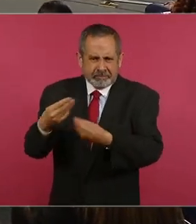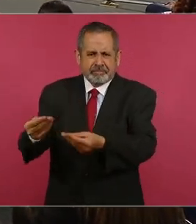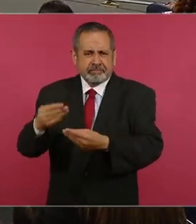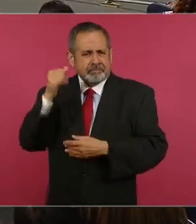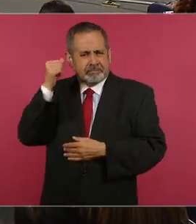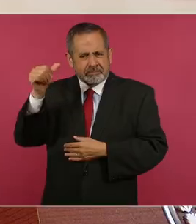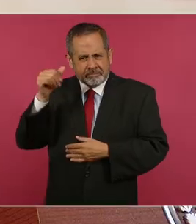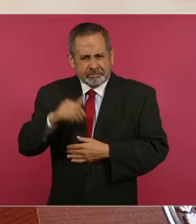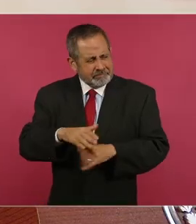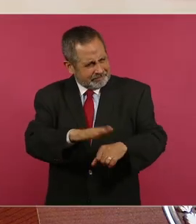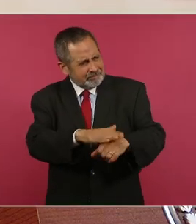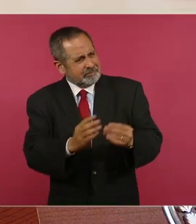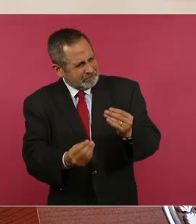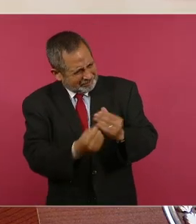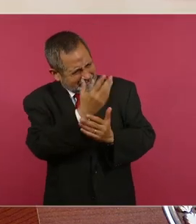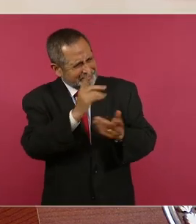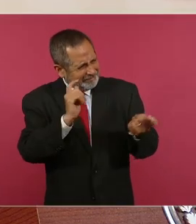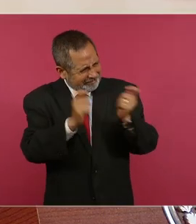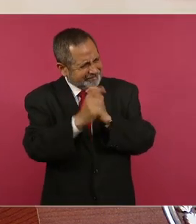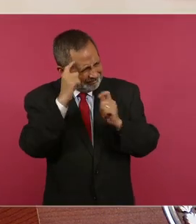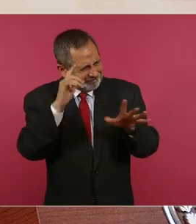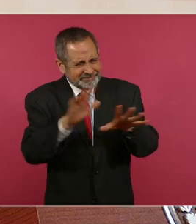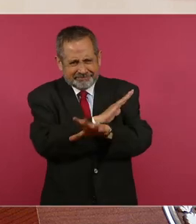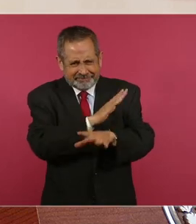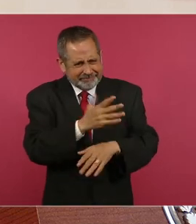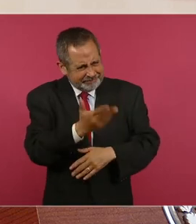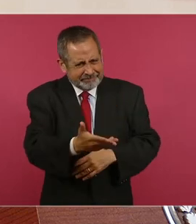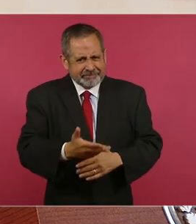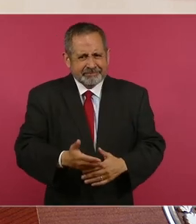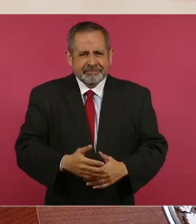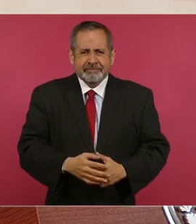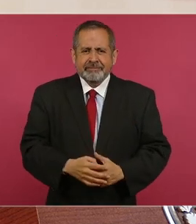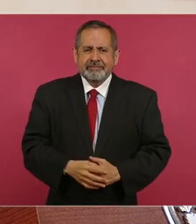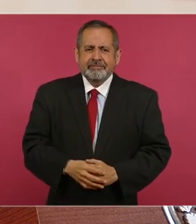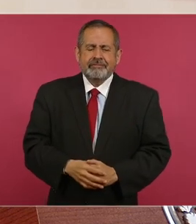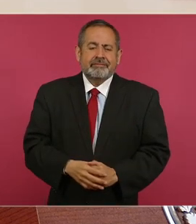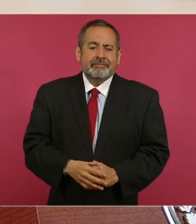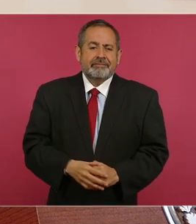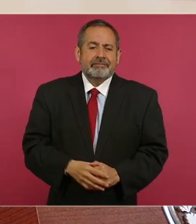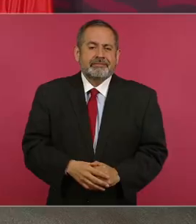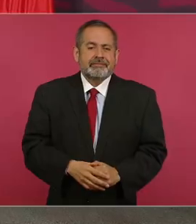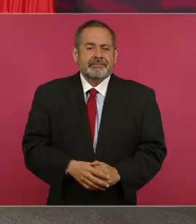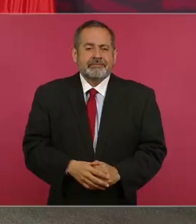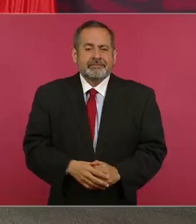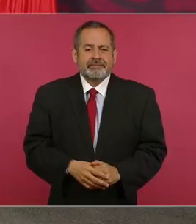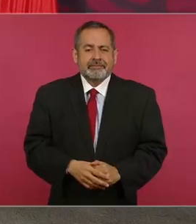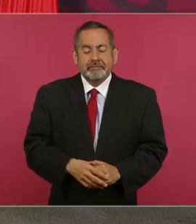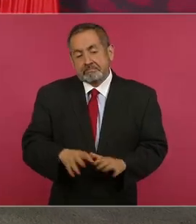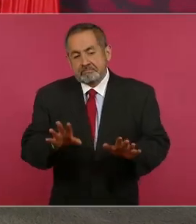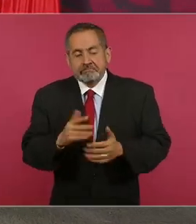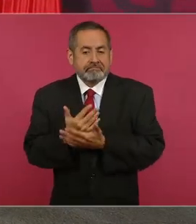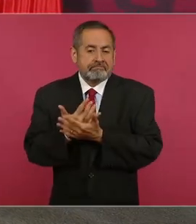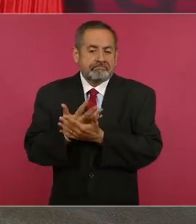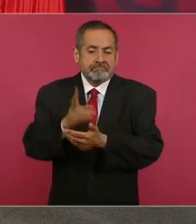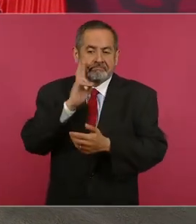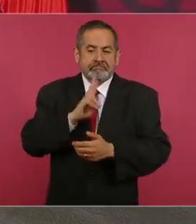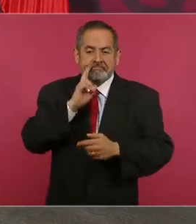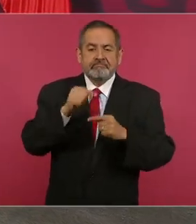pero bueno, vamos a esperar.